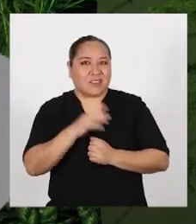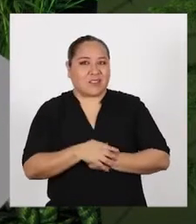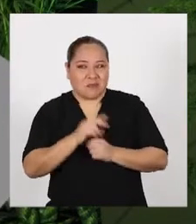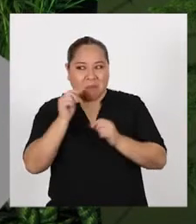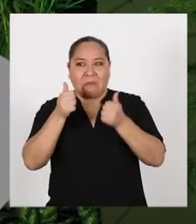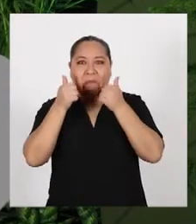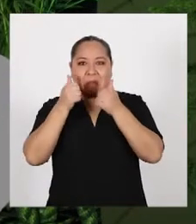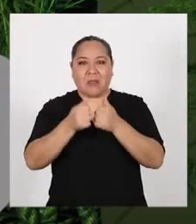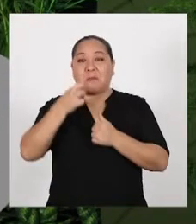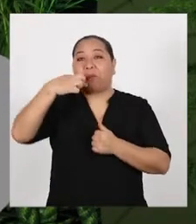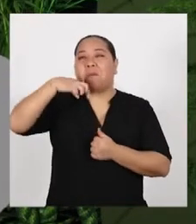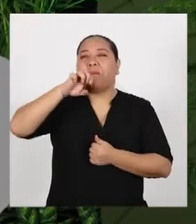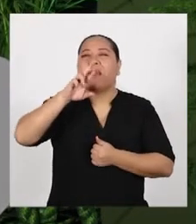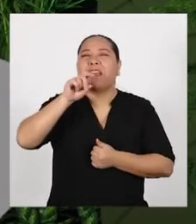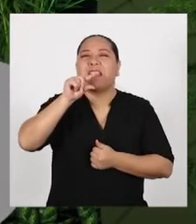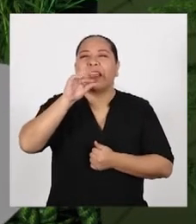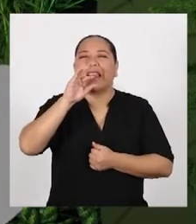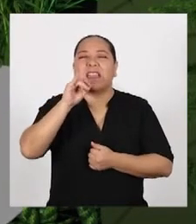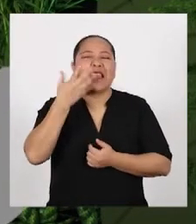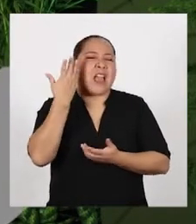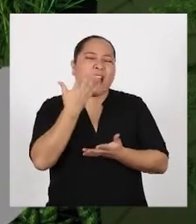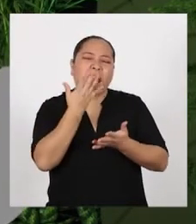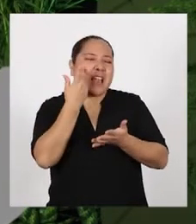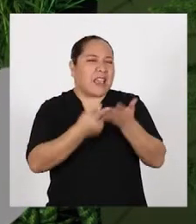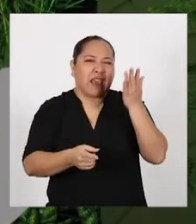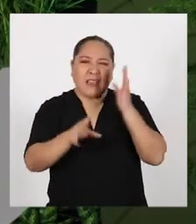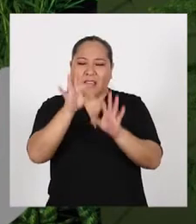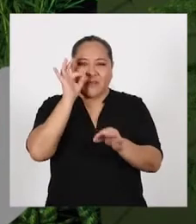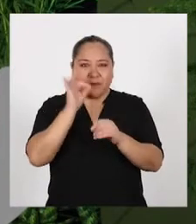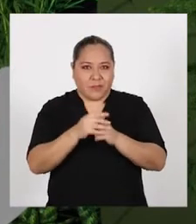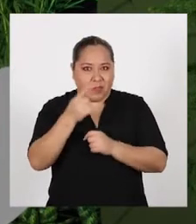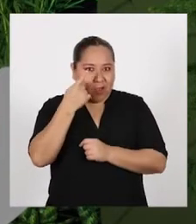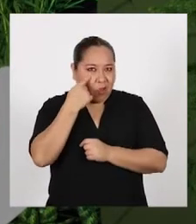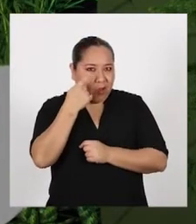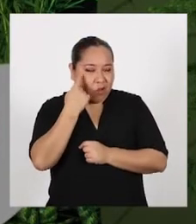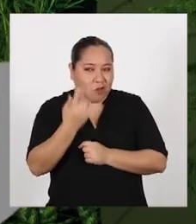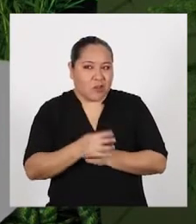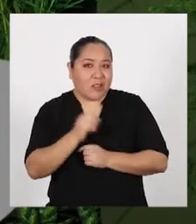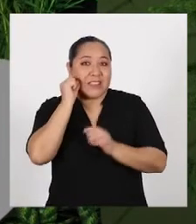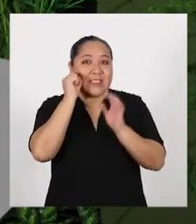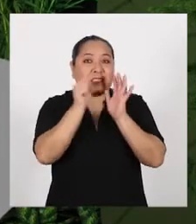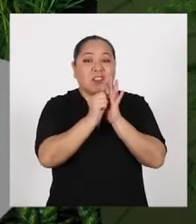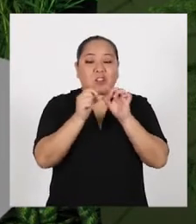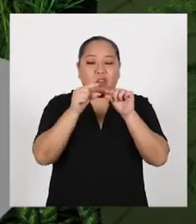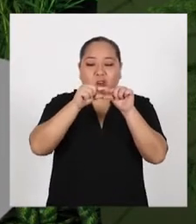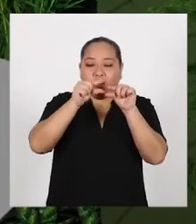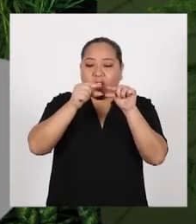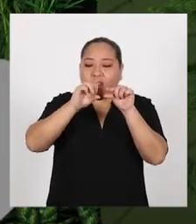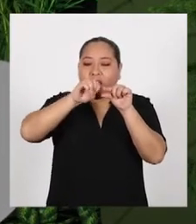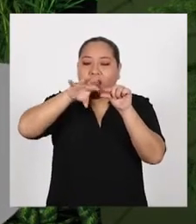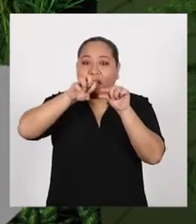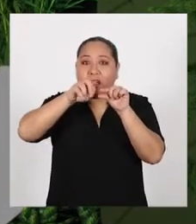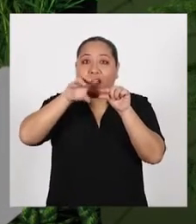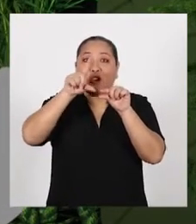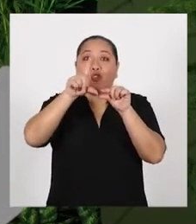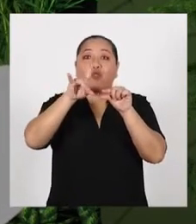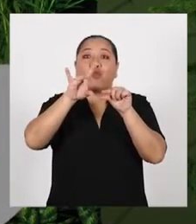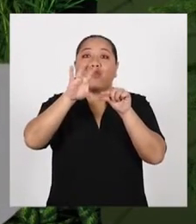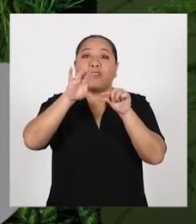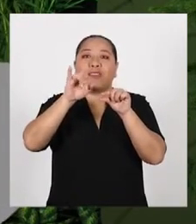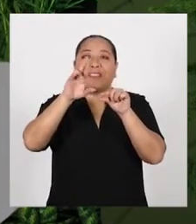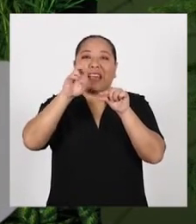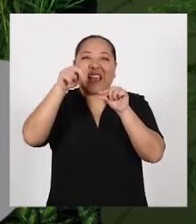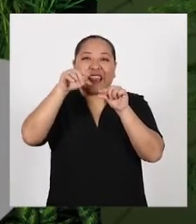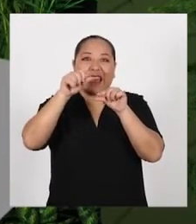les va ni una! Peregrina, peregrina ¿Qué descubriremos hoy? Conoceremos las señas que nos dan las luciérnagas y los grillos